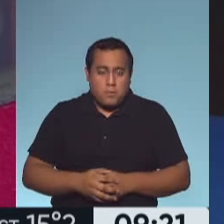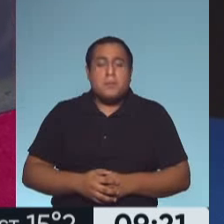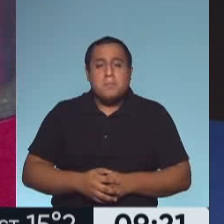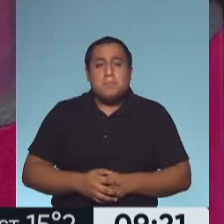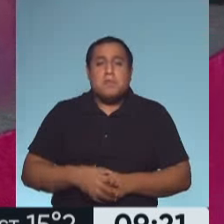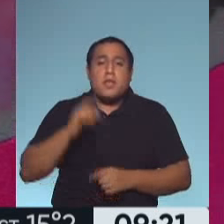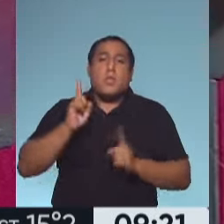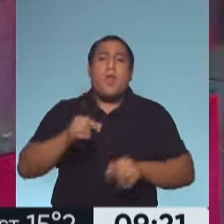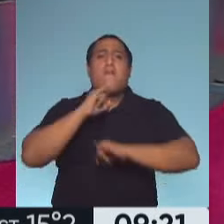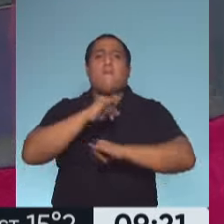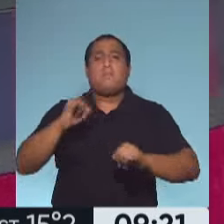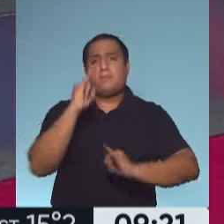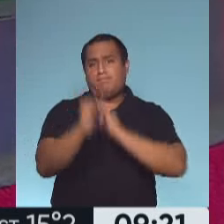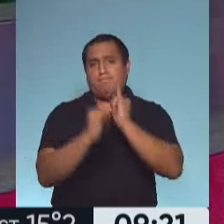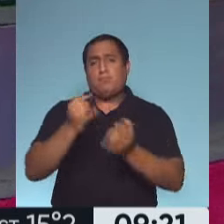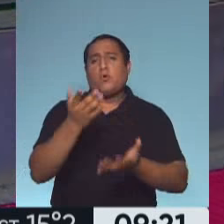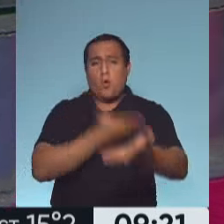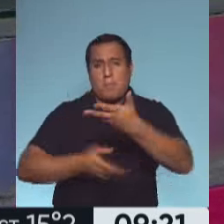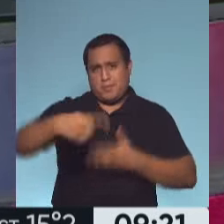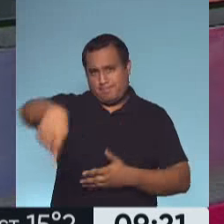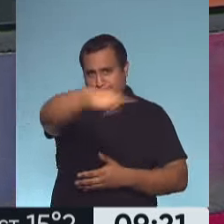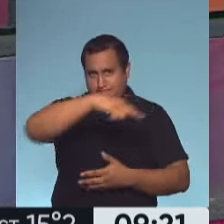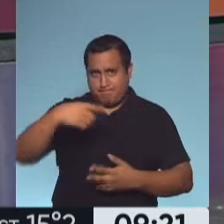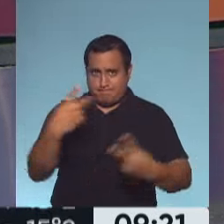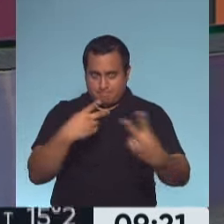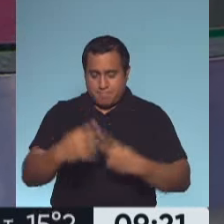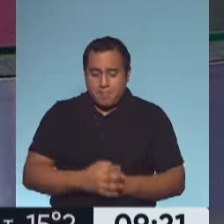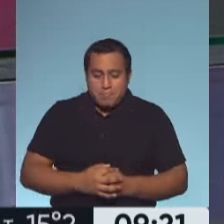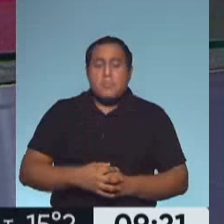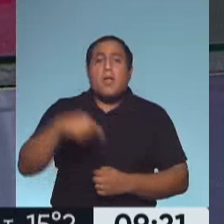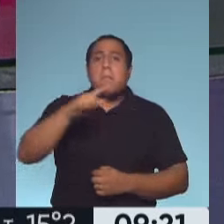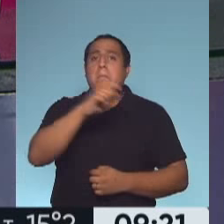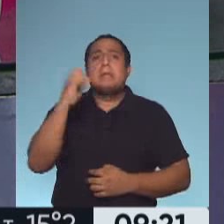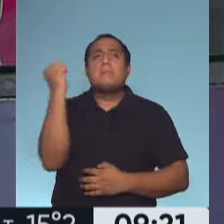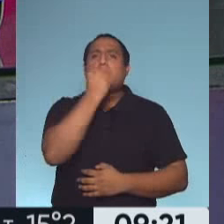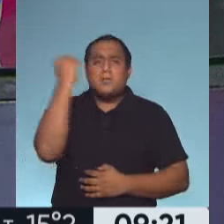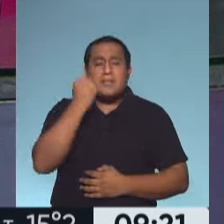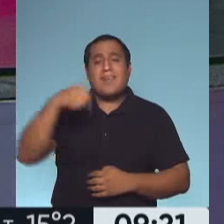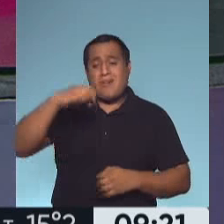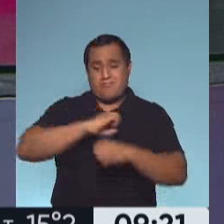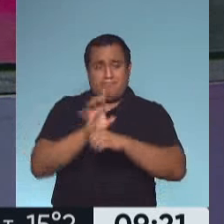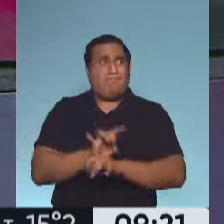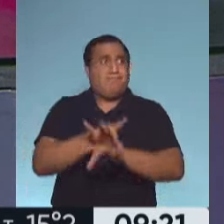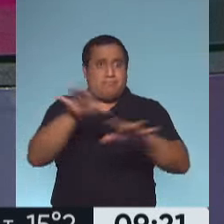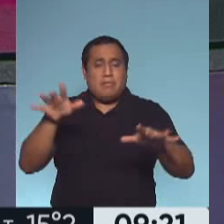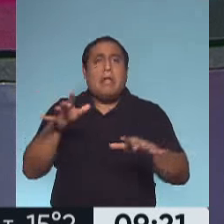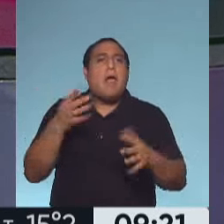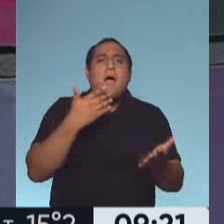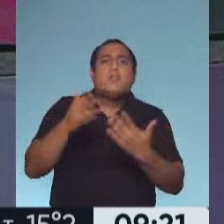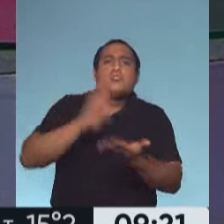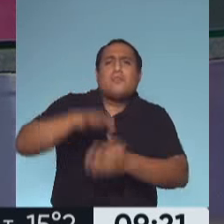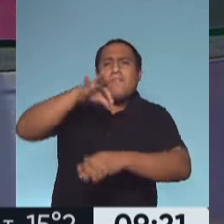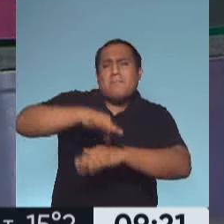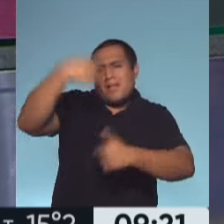maneras la información y compartirla con ustedes. Les decía, un mes muy importante en el que en pandemia también tenemos que hablar de diferentes patologías. En